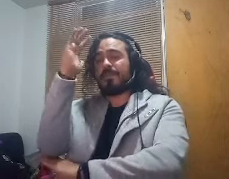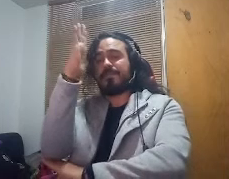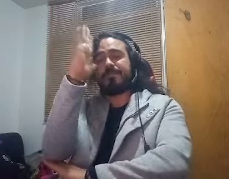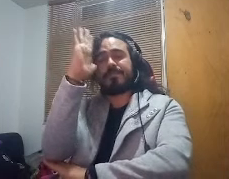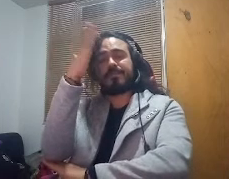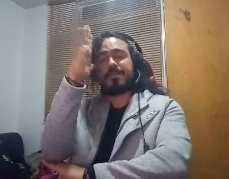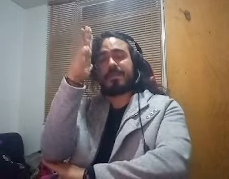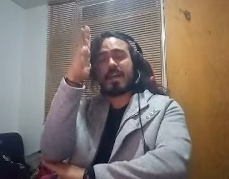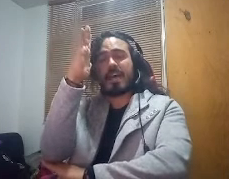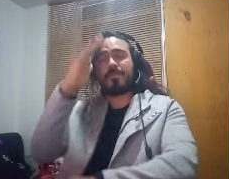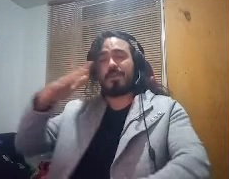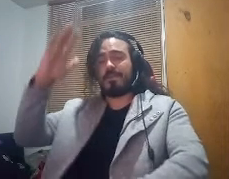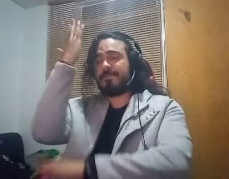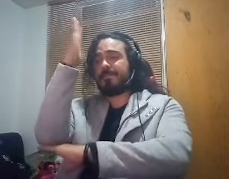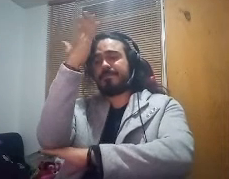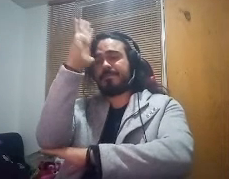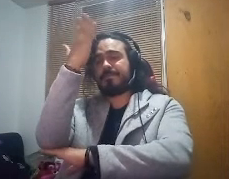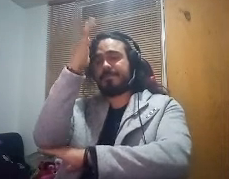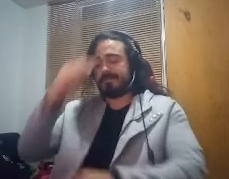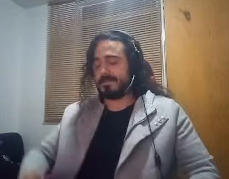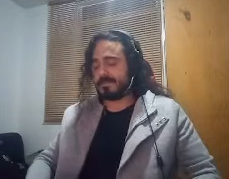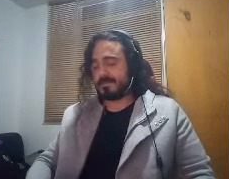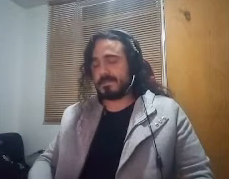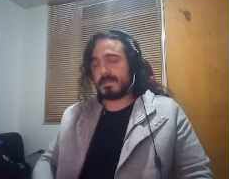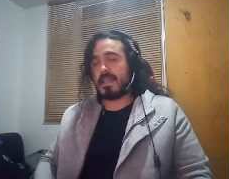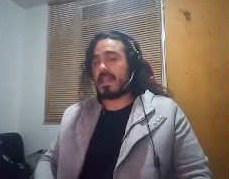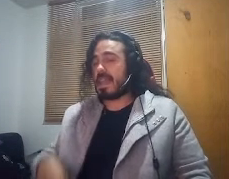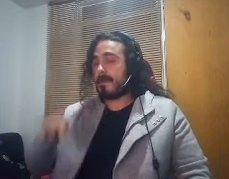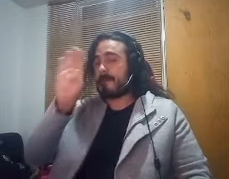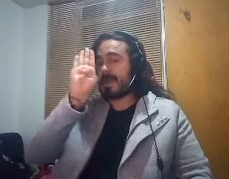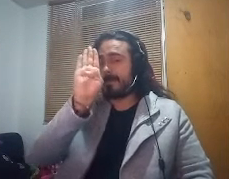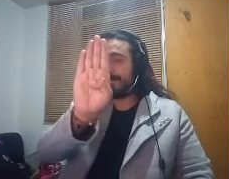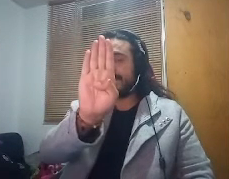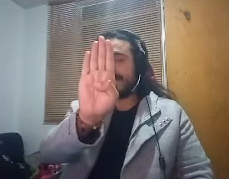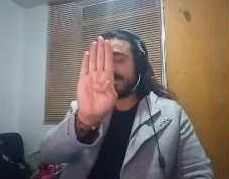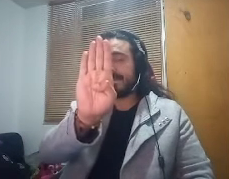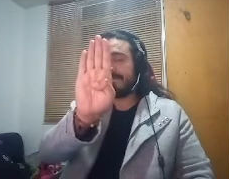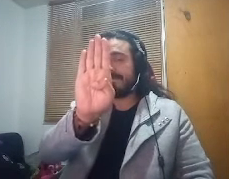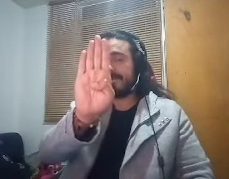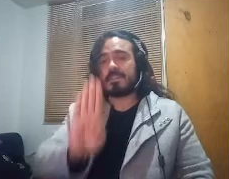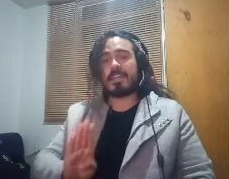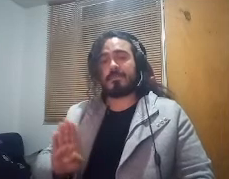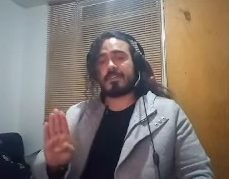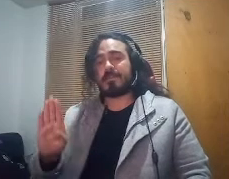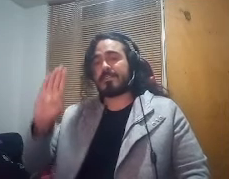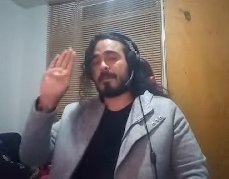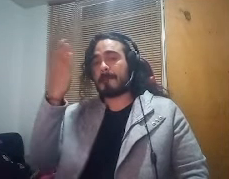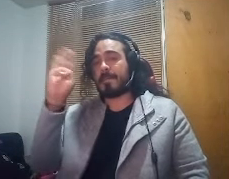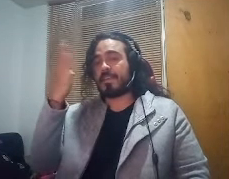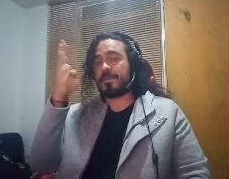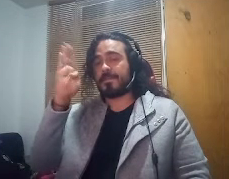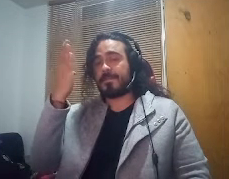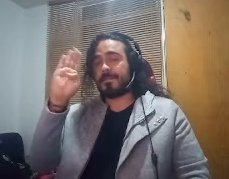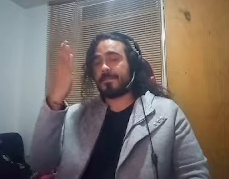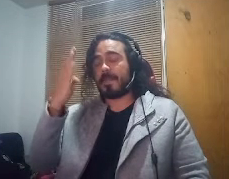árbol árbol la b se hace así y el ejemplo que tenemos es